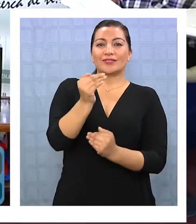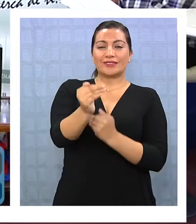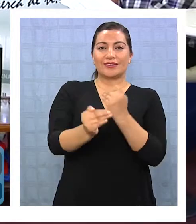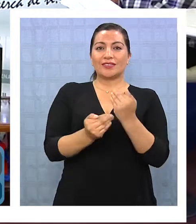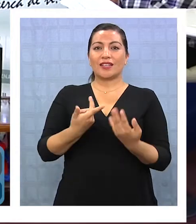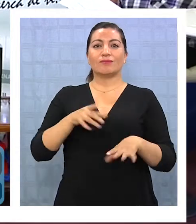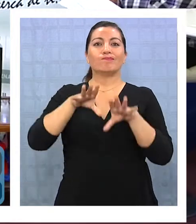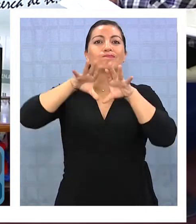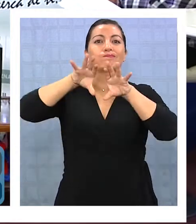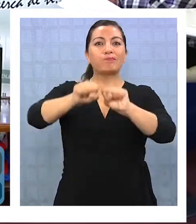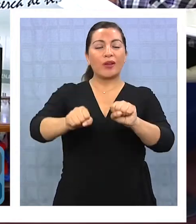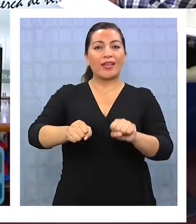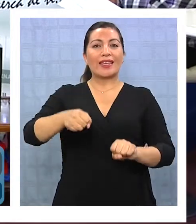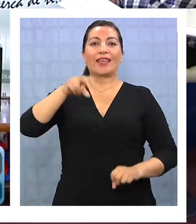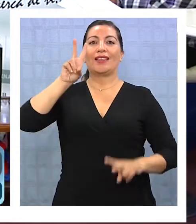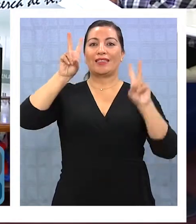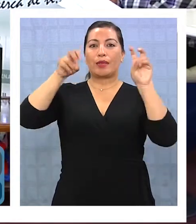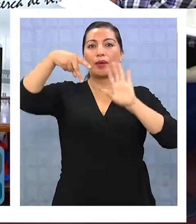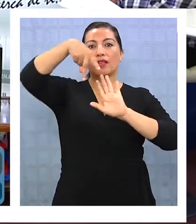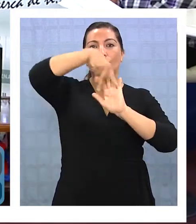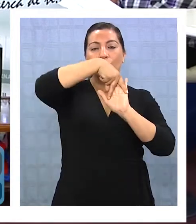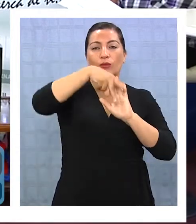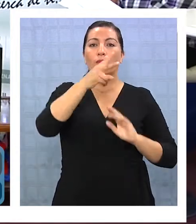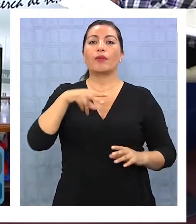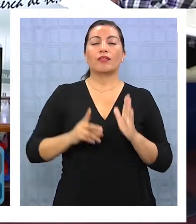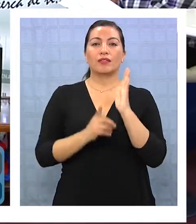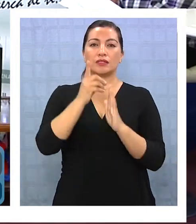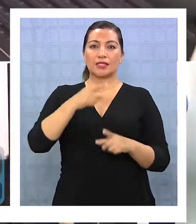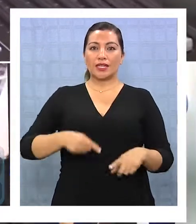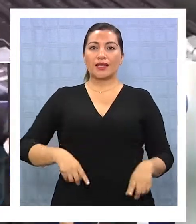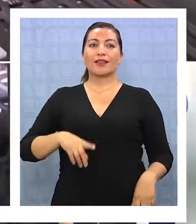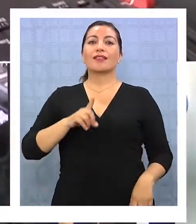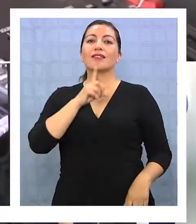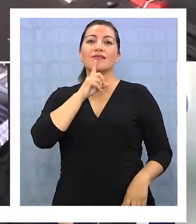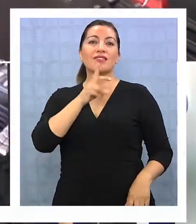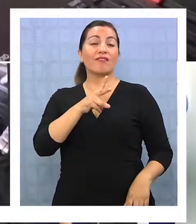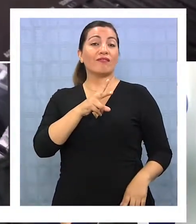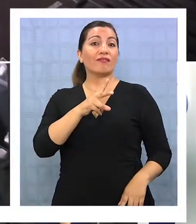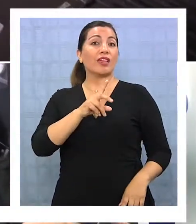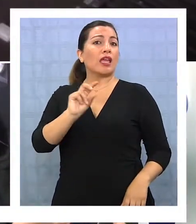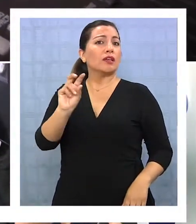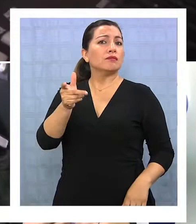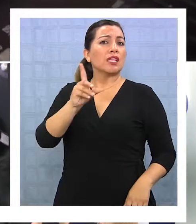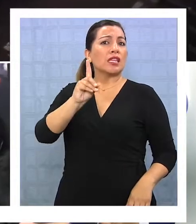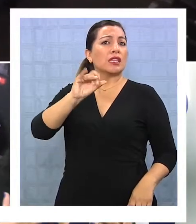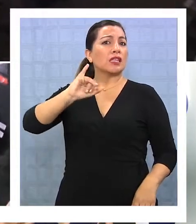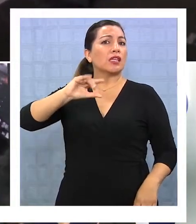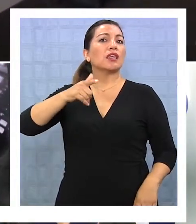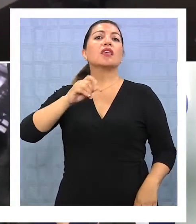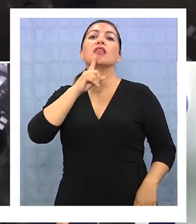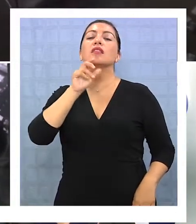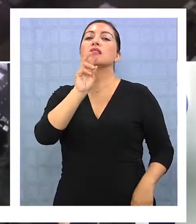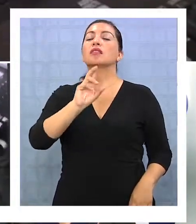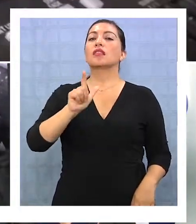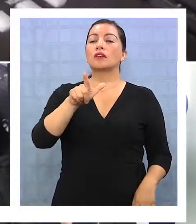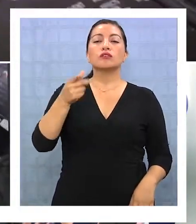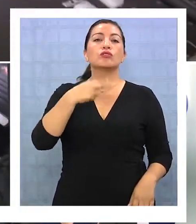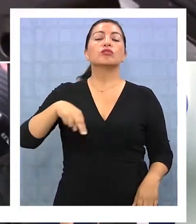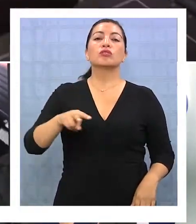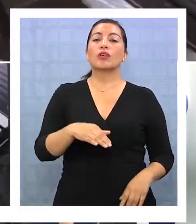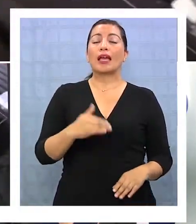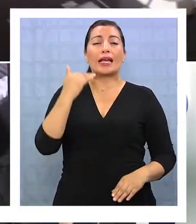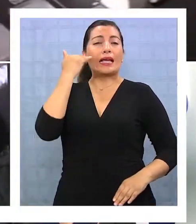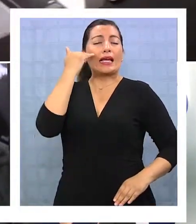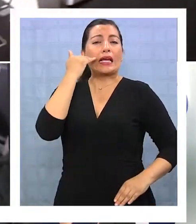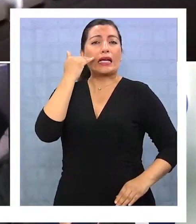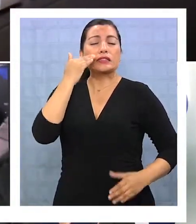entonces en concretar este marco normativo necesario para desarrollar la televisión digital y hemos ido dando todos los pasos, estaba a punto el